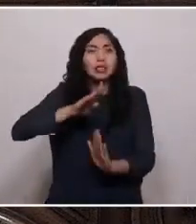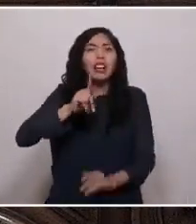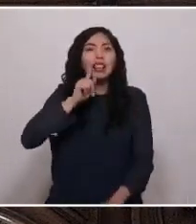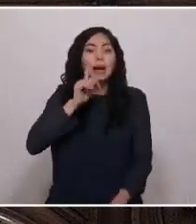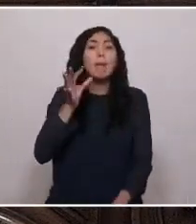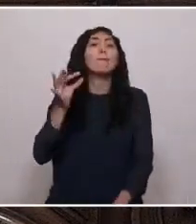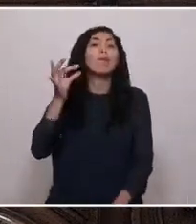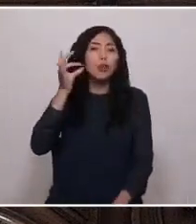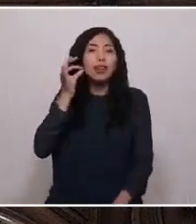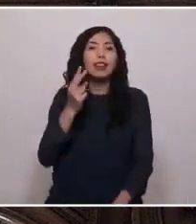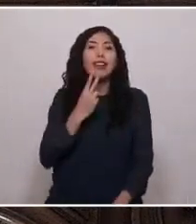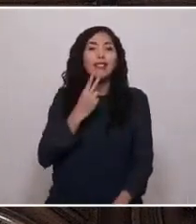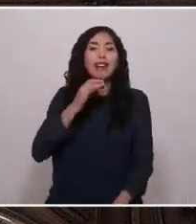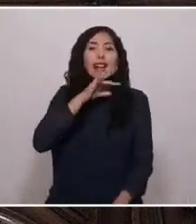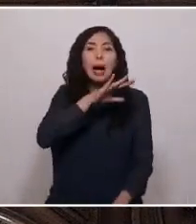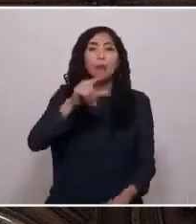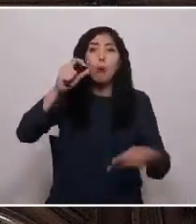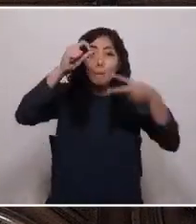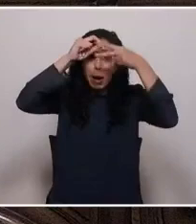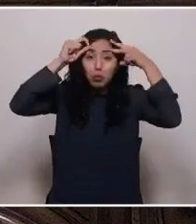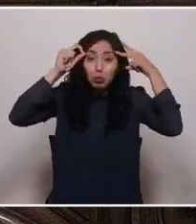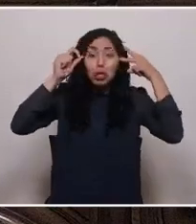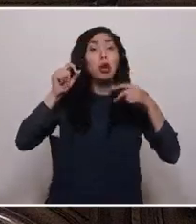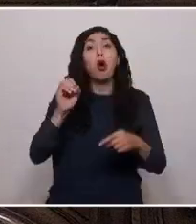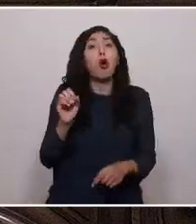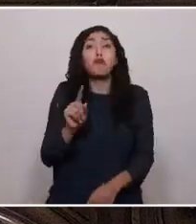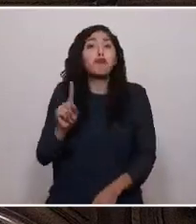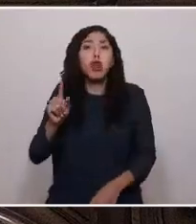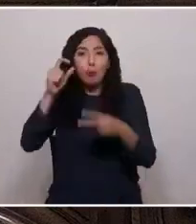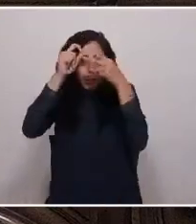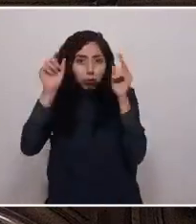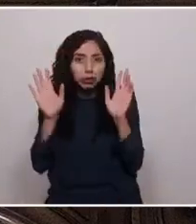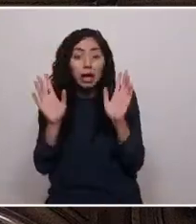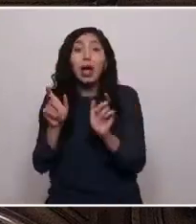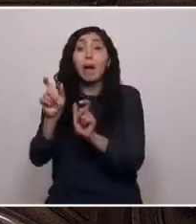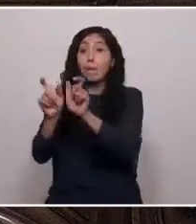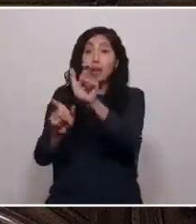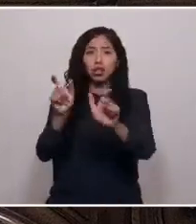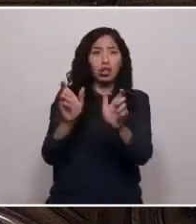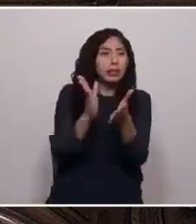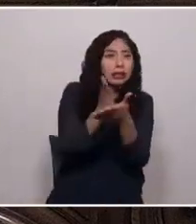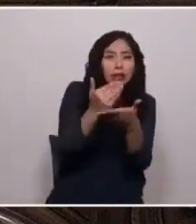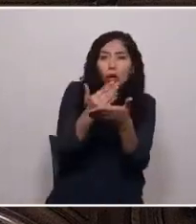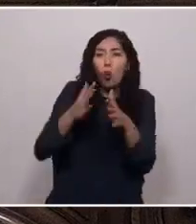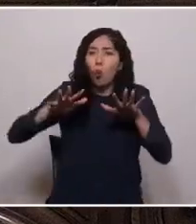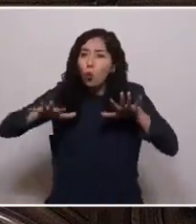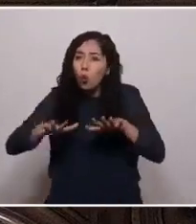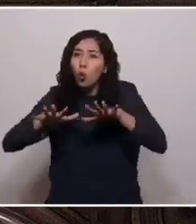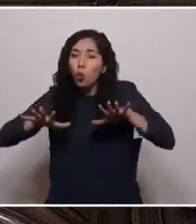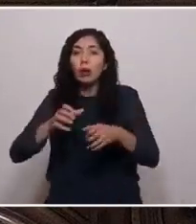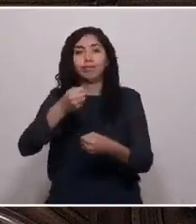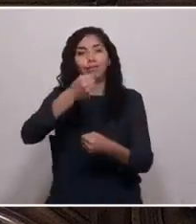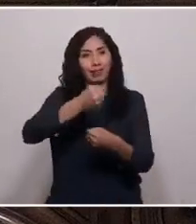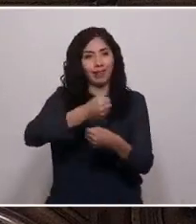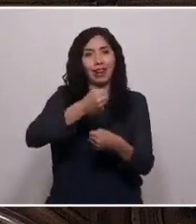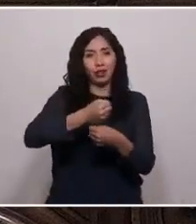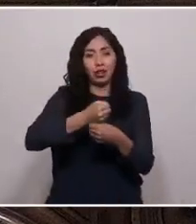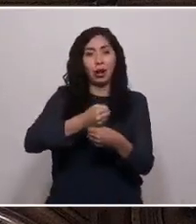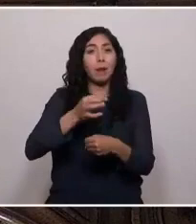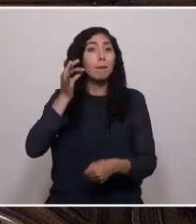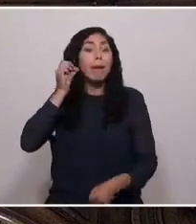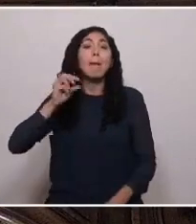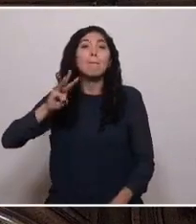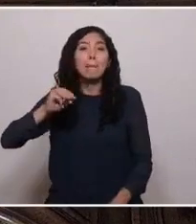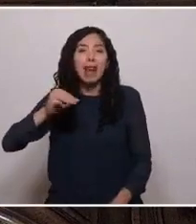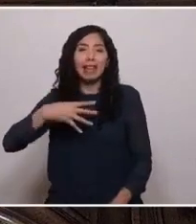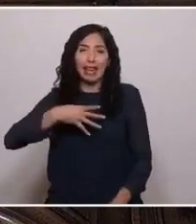campesina, mapuche y no mapuche, personas organizadas, esforzadas, trabajadoras, madres e hijas